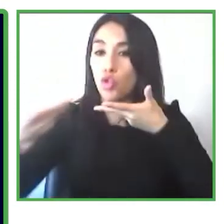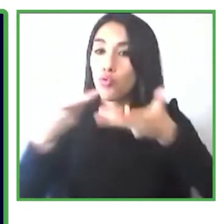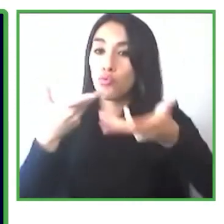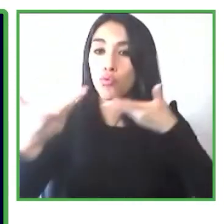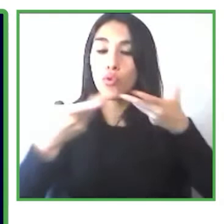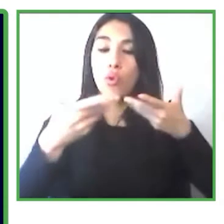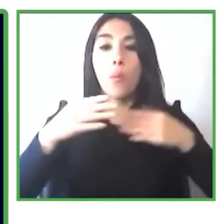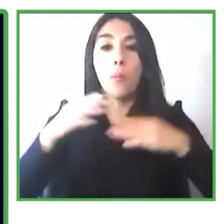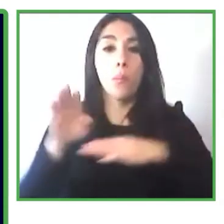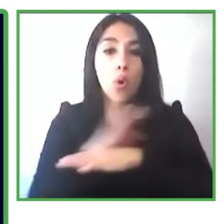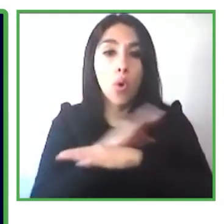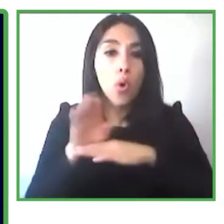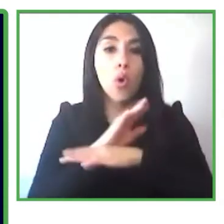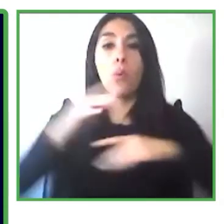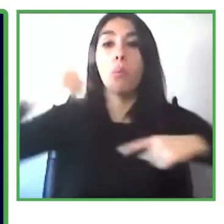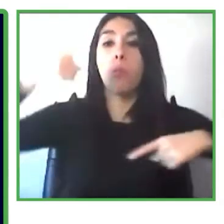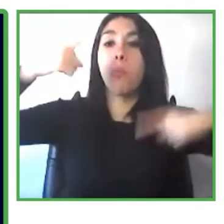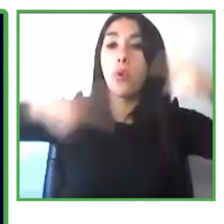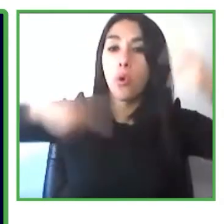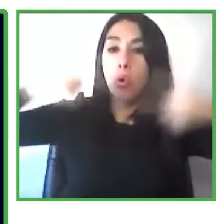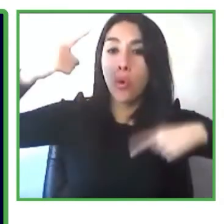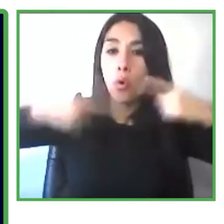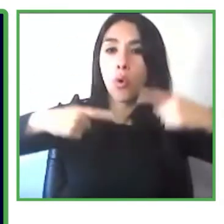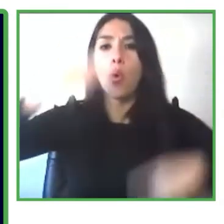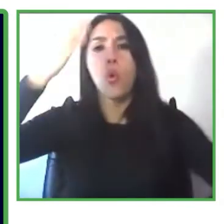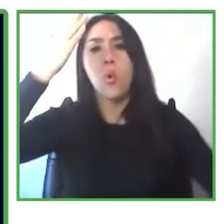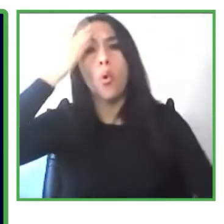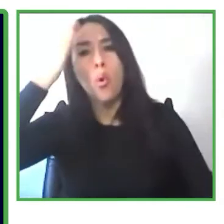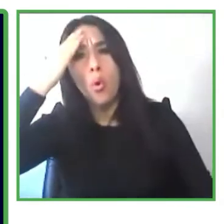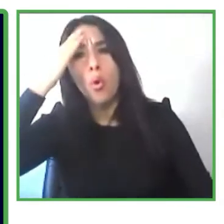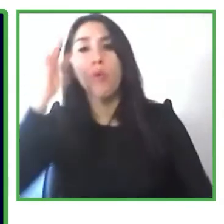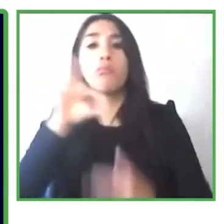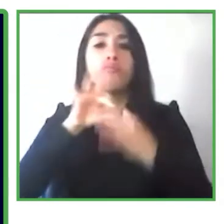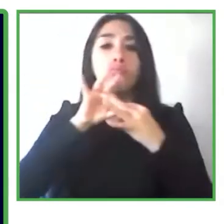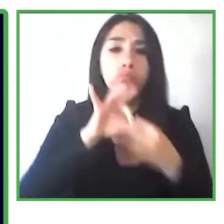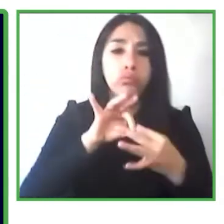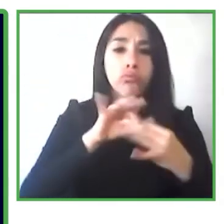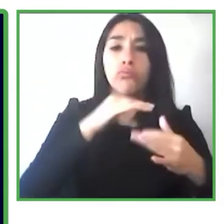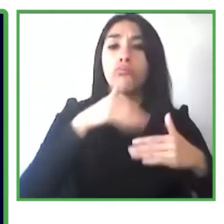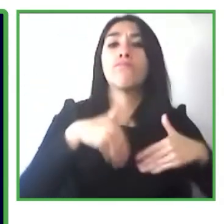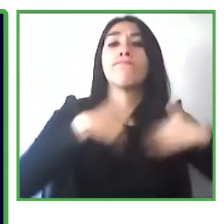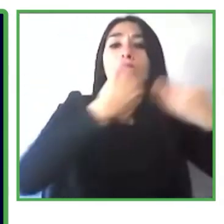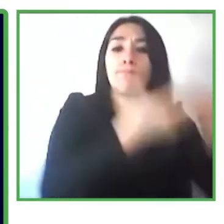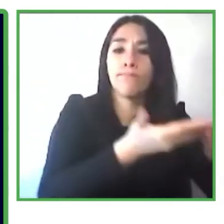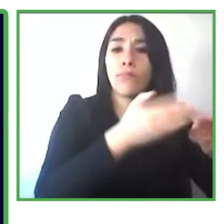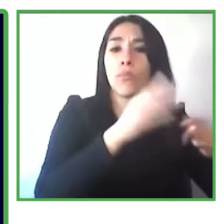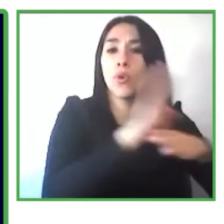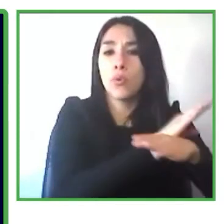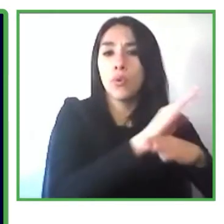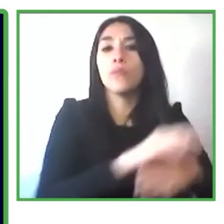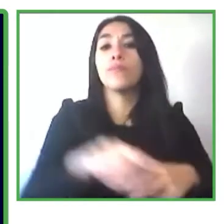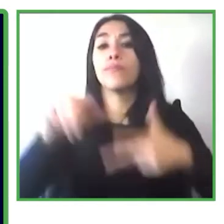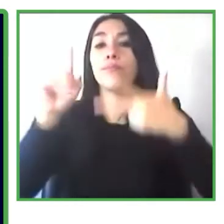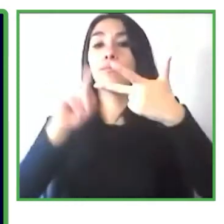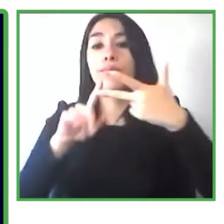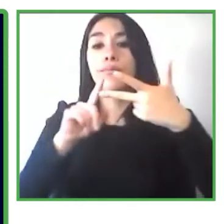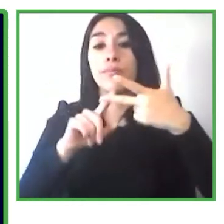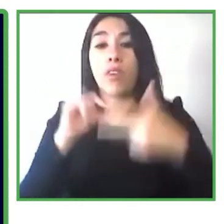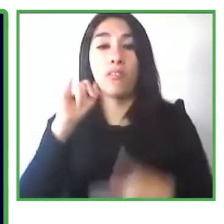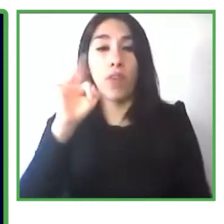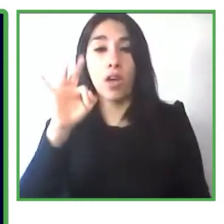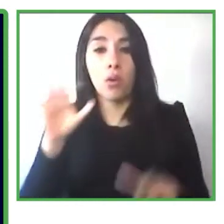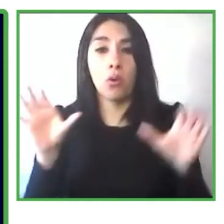relacionamiento con los proveedores La categoría comunidad tiene relación con las iniciativas y acciones generadas por las